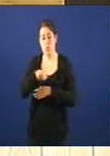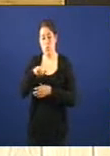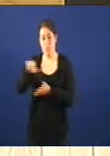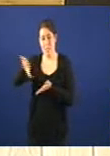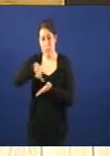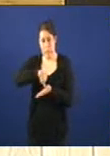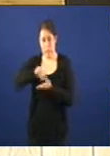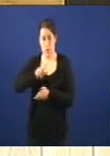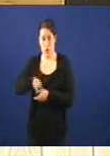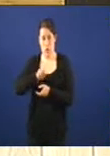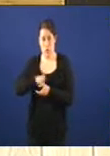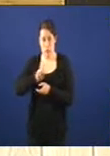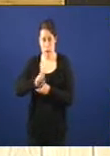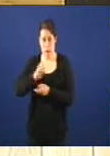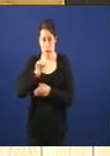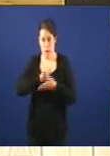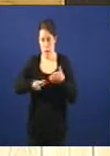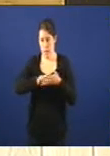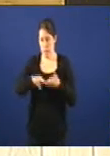a palabra don Juan Manuel Fajardo Recouso.